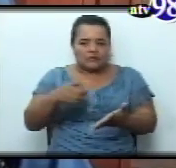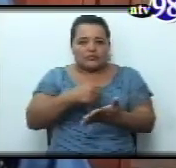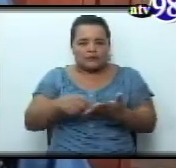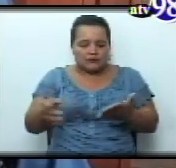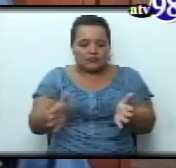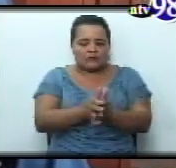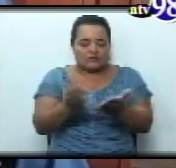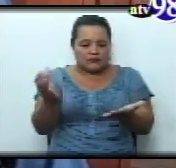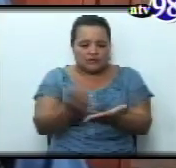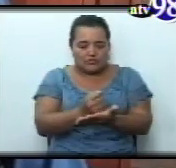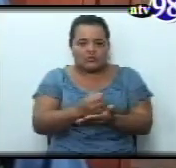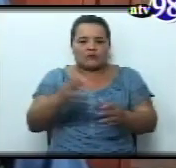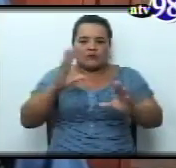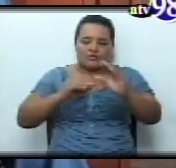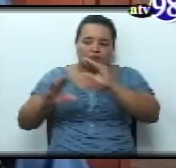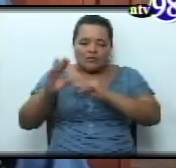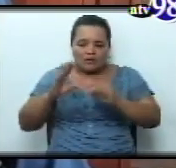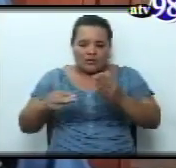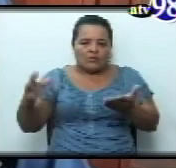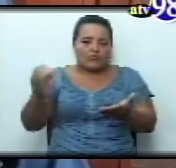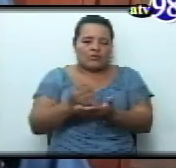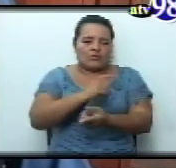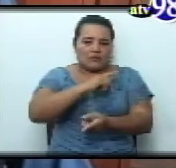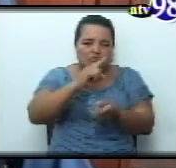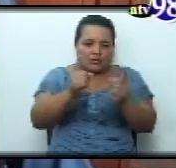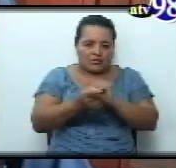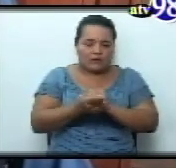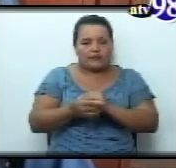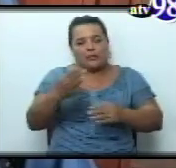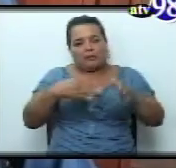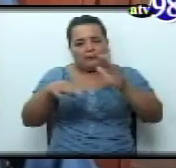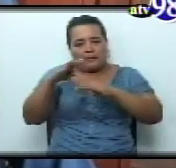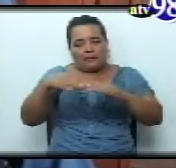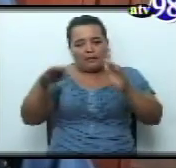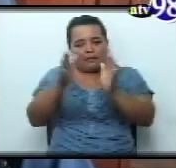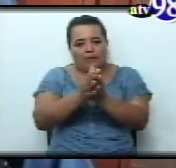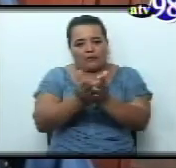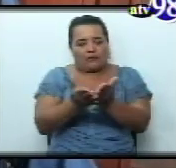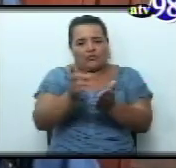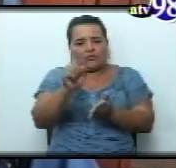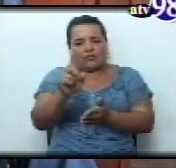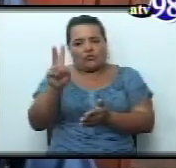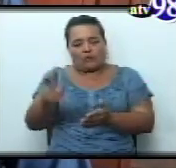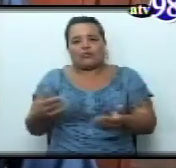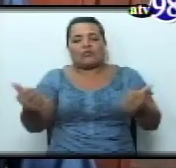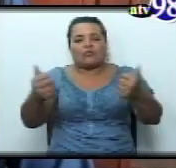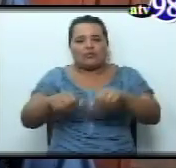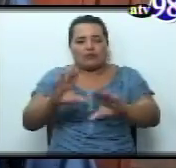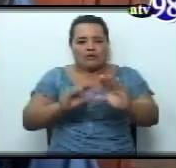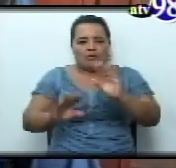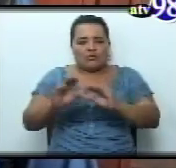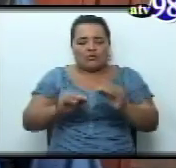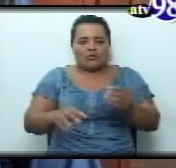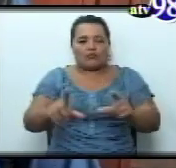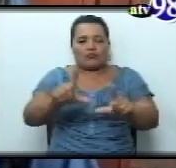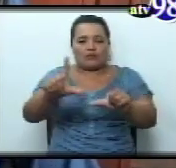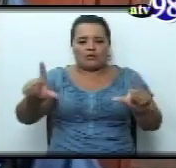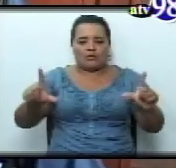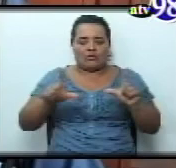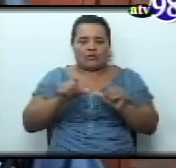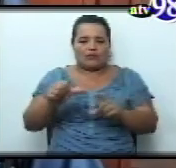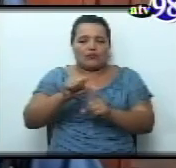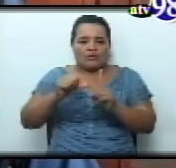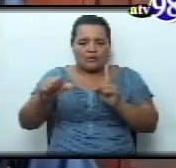dedicando a este proceso de consulta y en algunos momentos va a ser un poquito más para poder evacuar este mandato que nos dio el plenario de la Asamblea